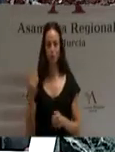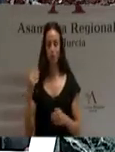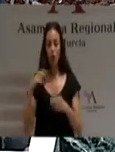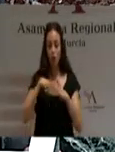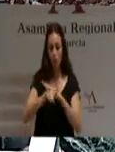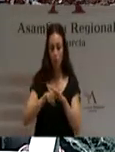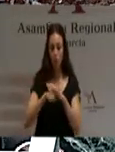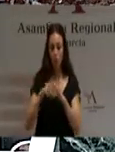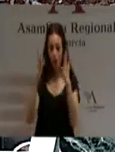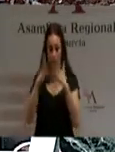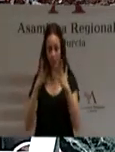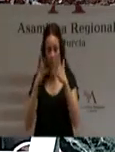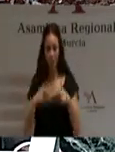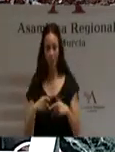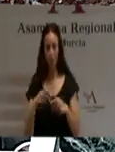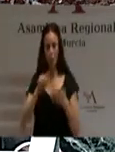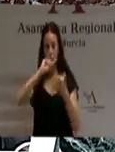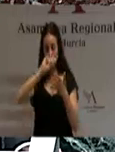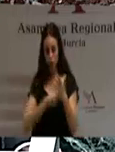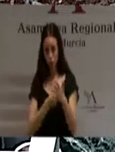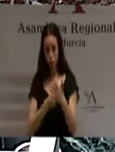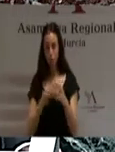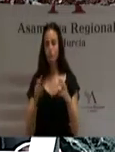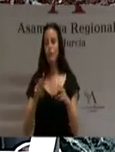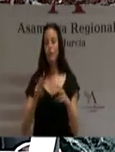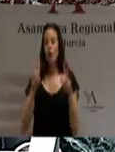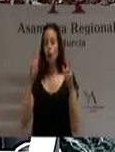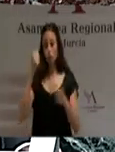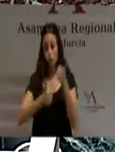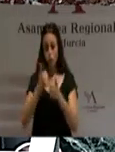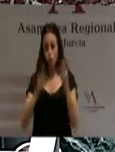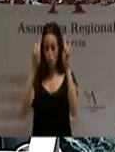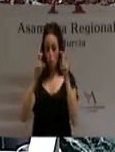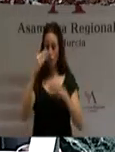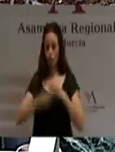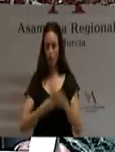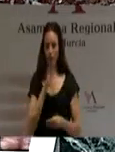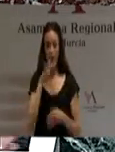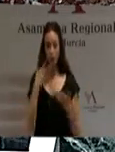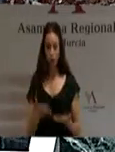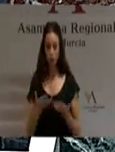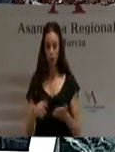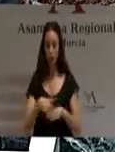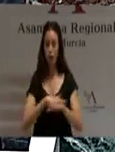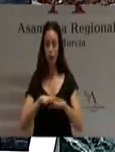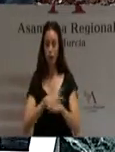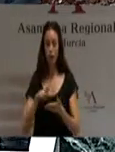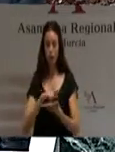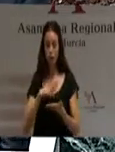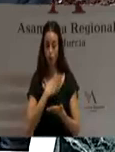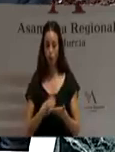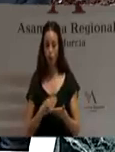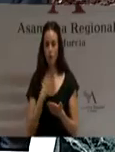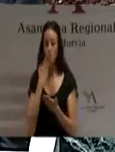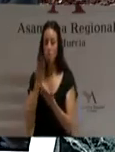para la resolución del contrato y realizar un nuevo concurso. En la actualidad, el Gobierno regional ha solicitado de la